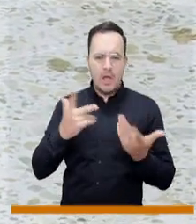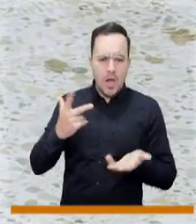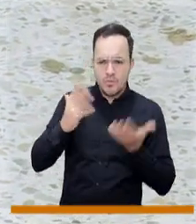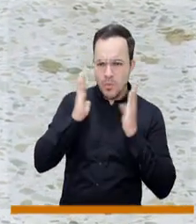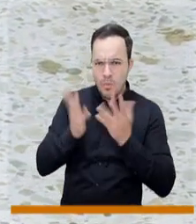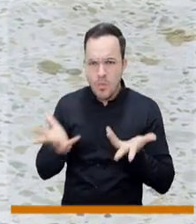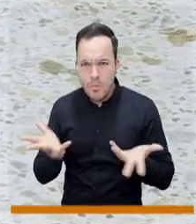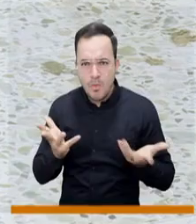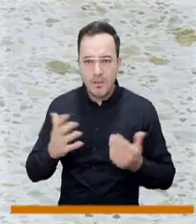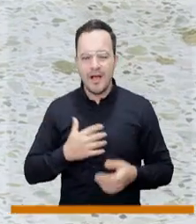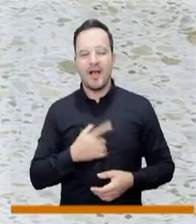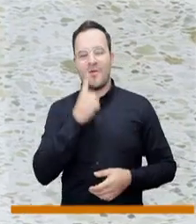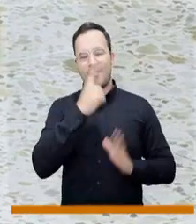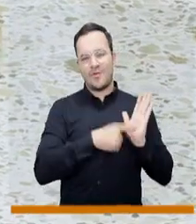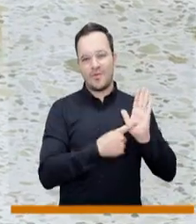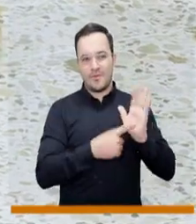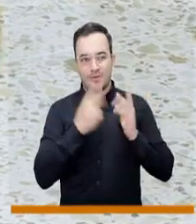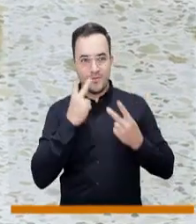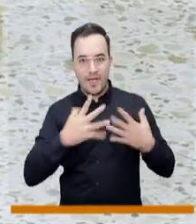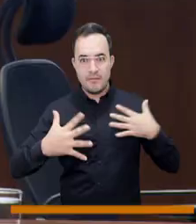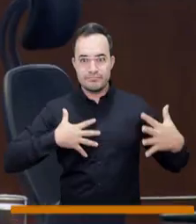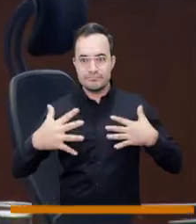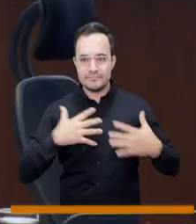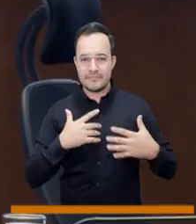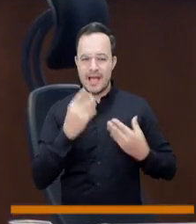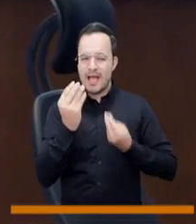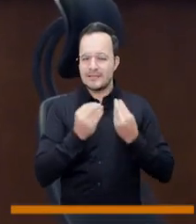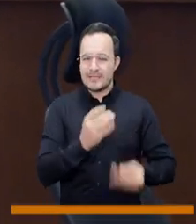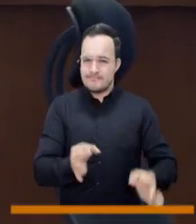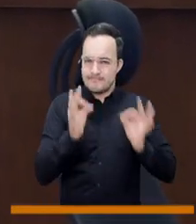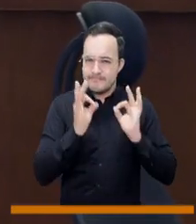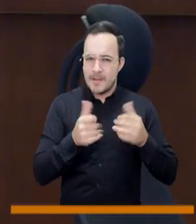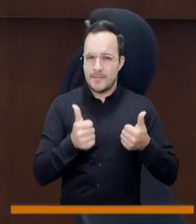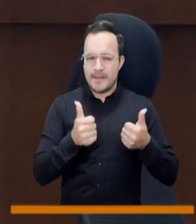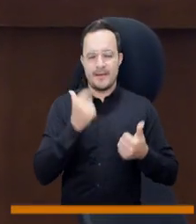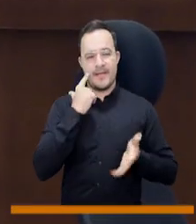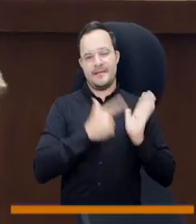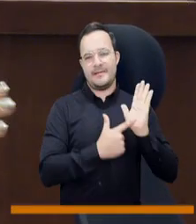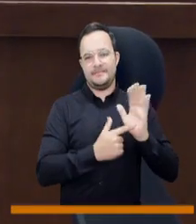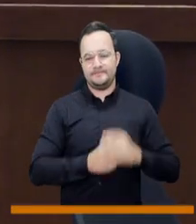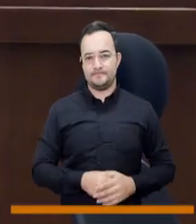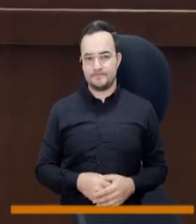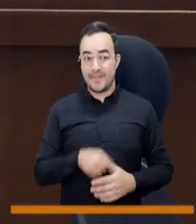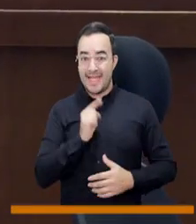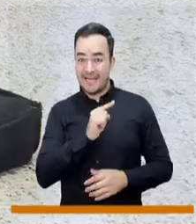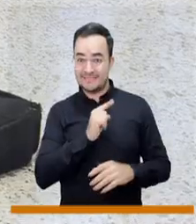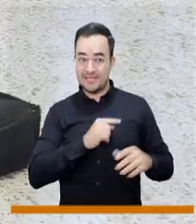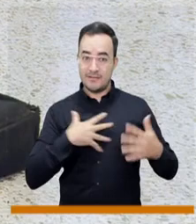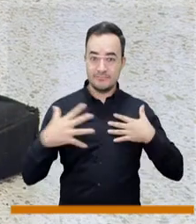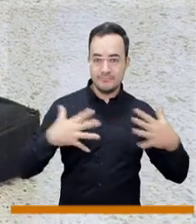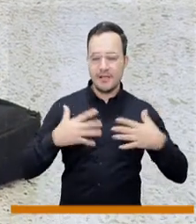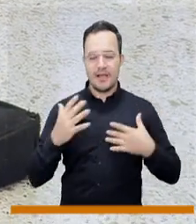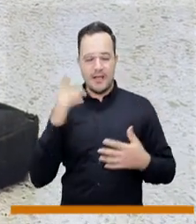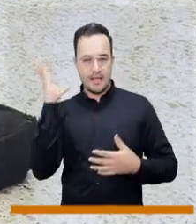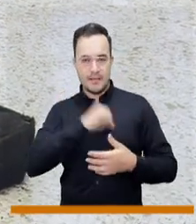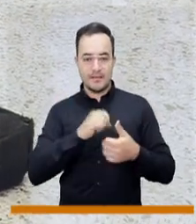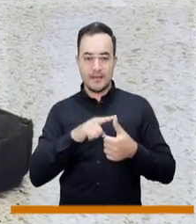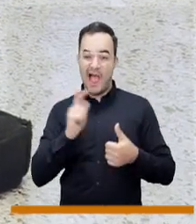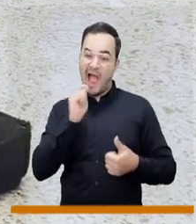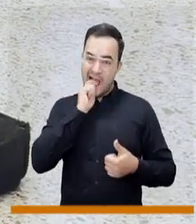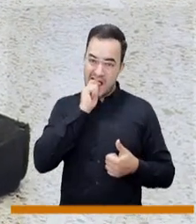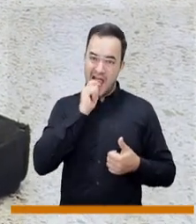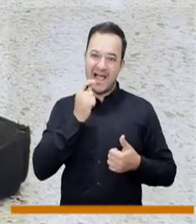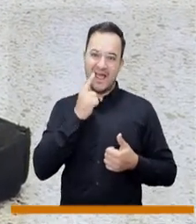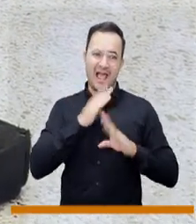Por eso se dieron a la tarea de hacer este dramatizado para indicar la manera correcta. Nada de introducir objetos en la